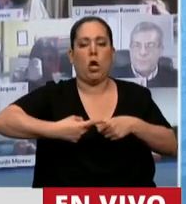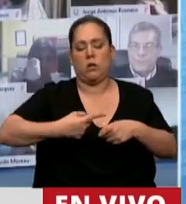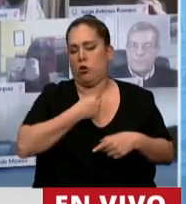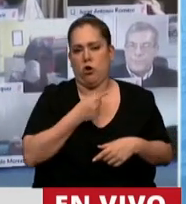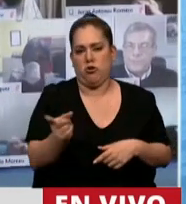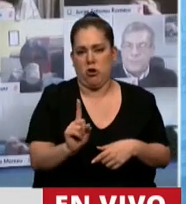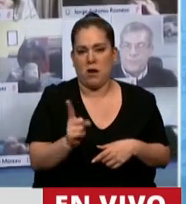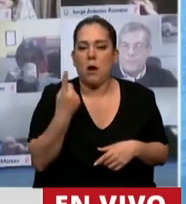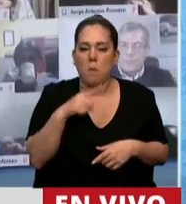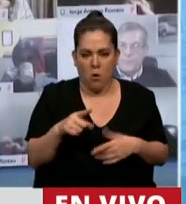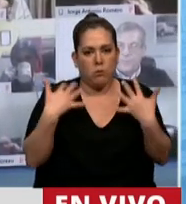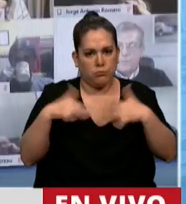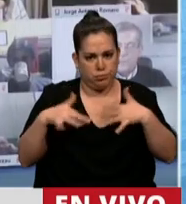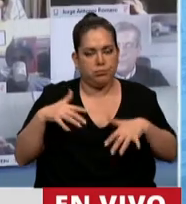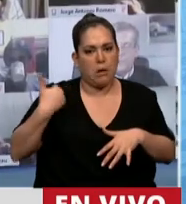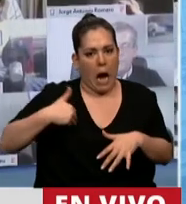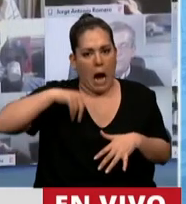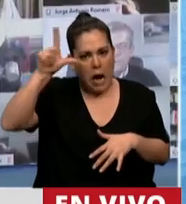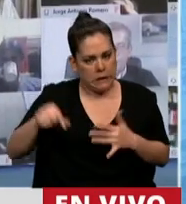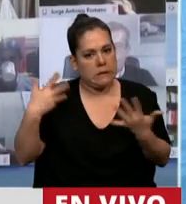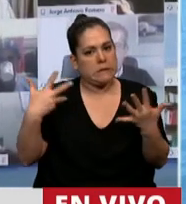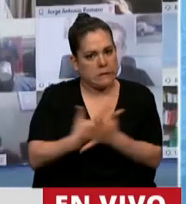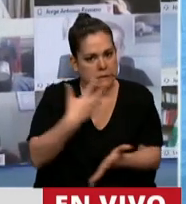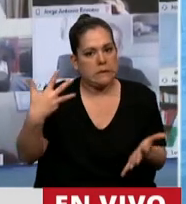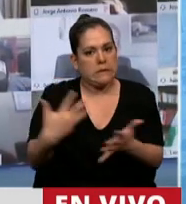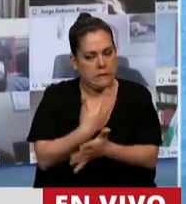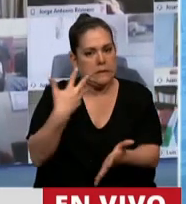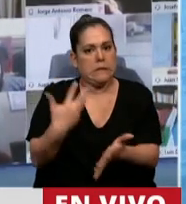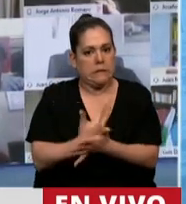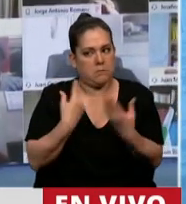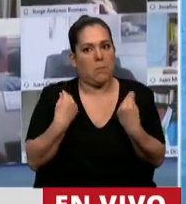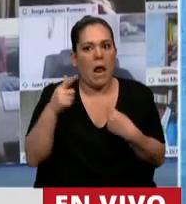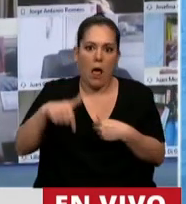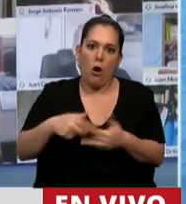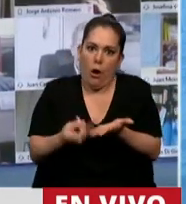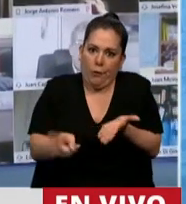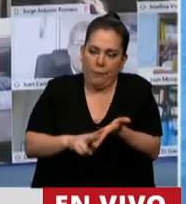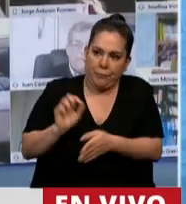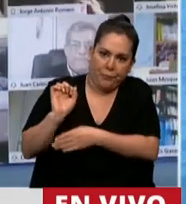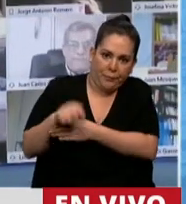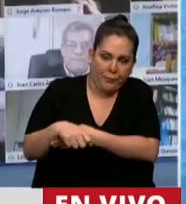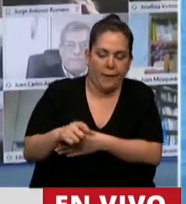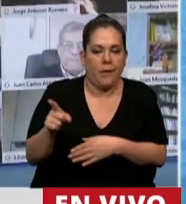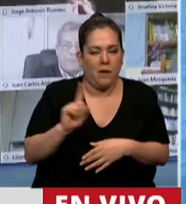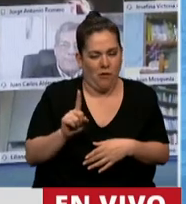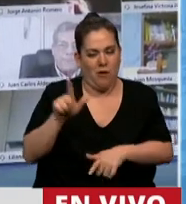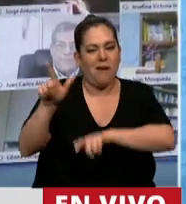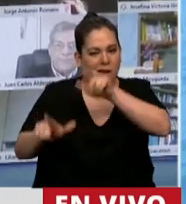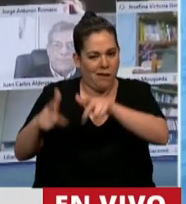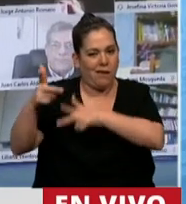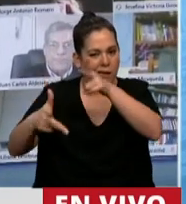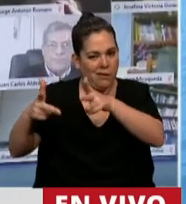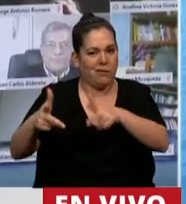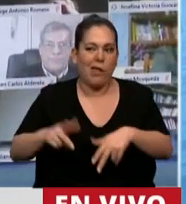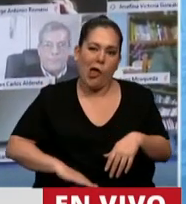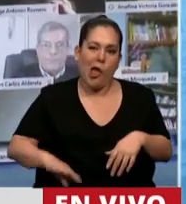pasó mucha sangre por la Argentina como para que nosotros estemos invisibilizados. ¿Sabe qué? Ofende el que quiere y